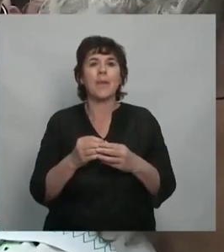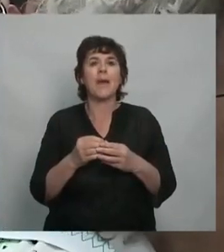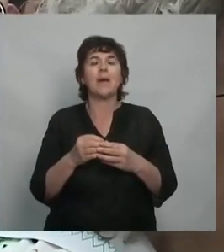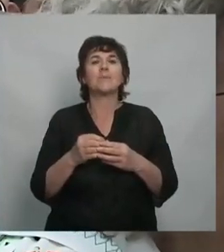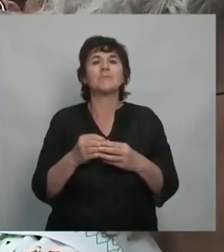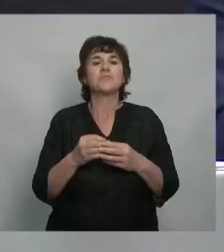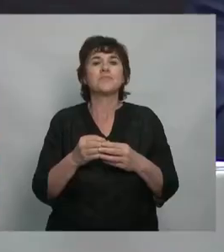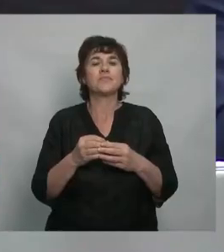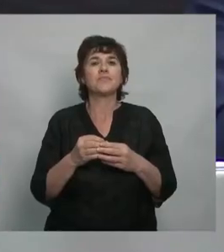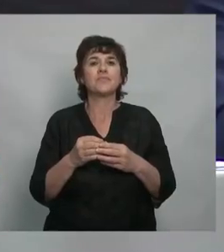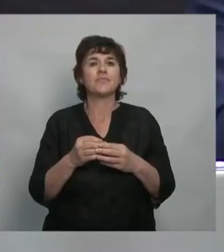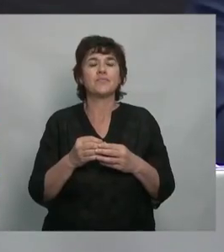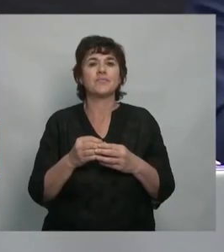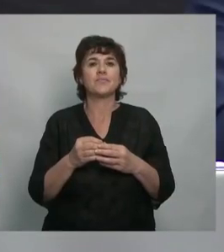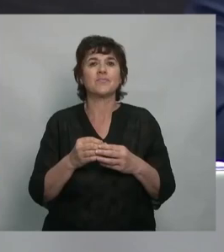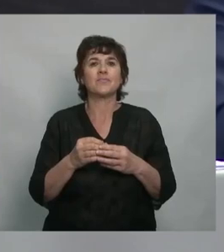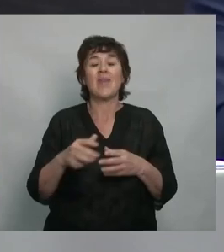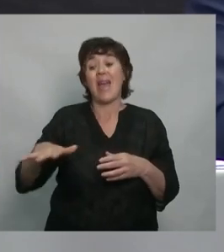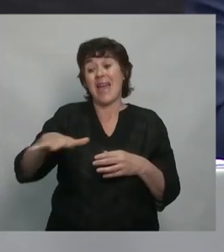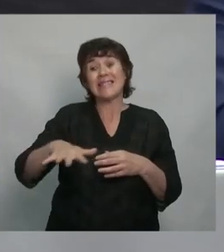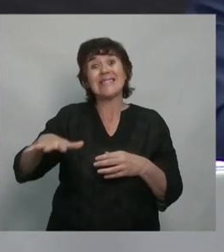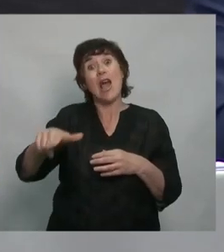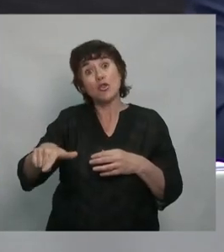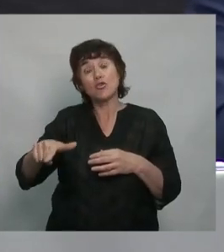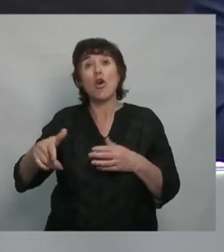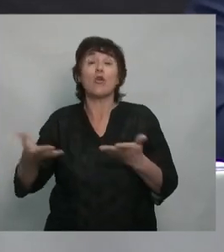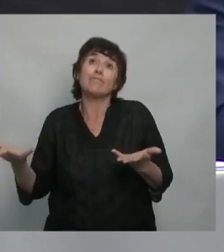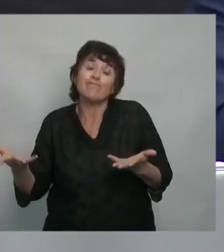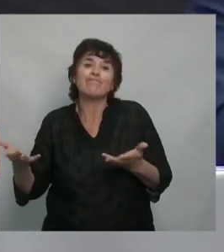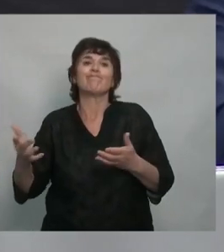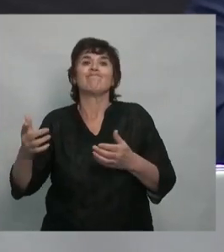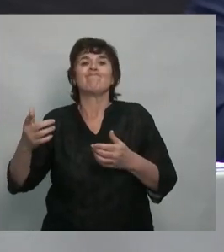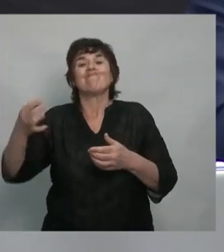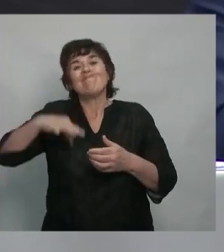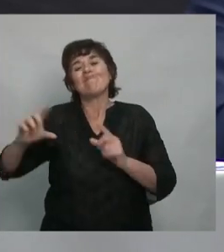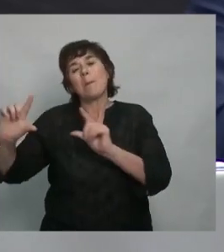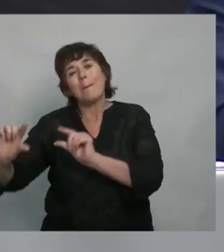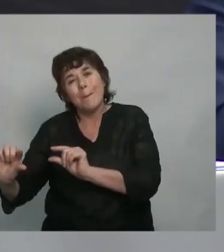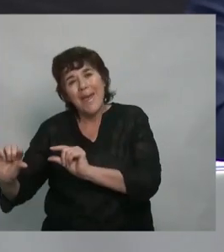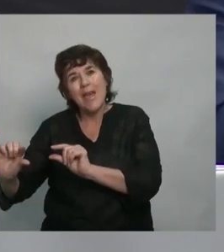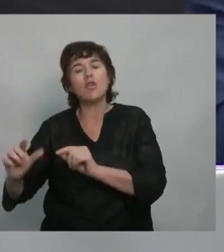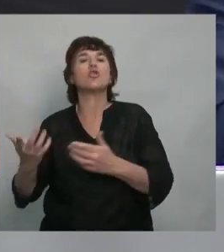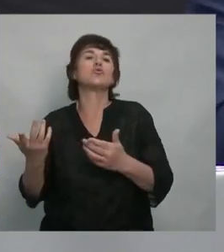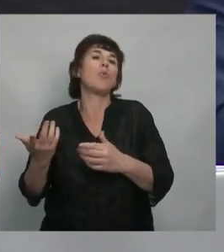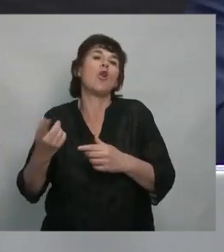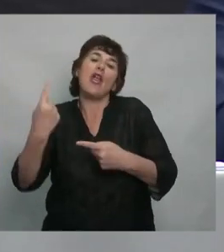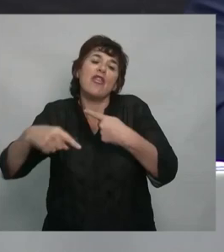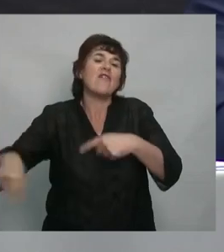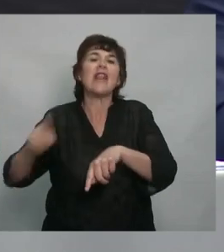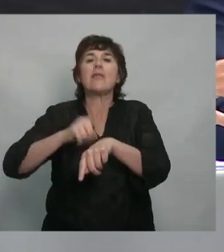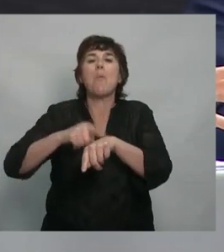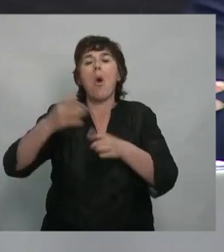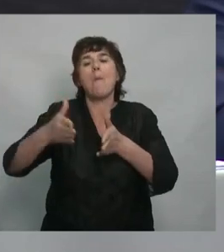sectores menos favorecidos, los sectores que por distintas etapas económicas del país